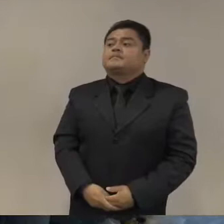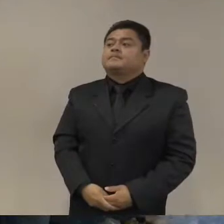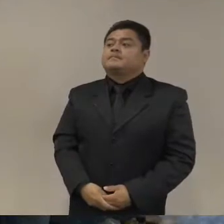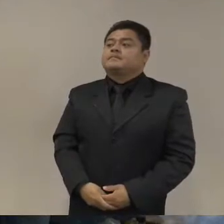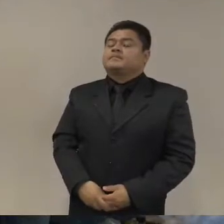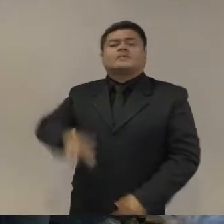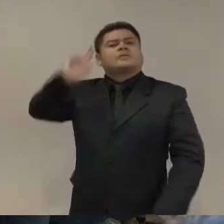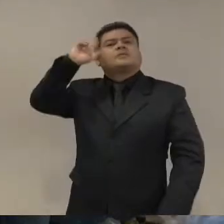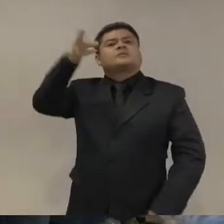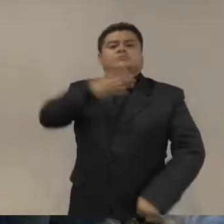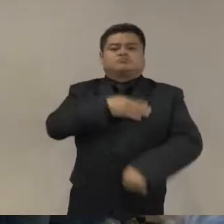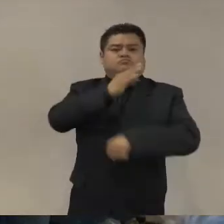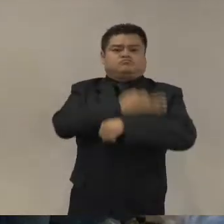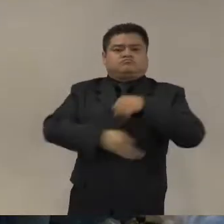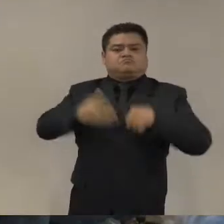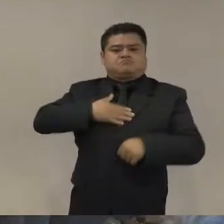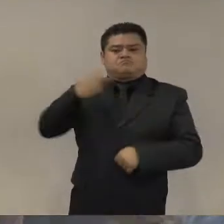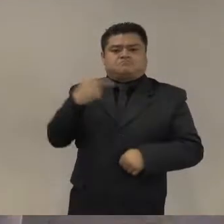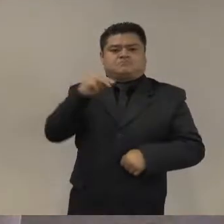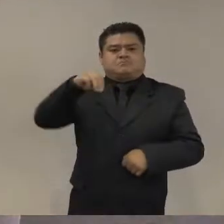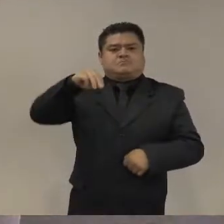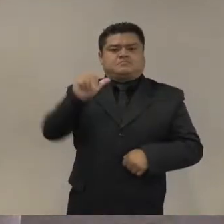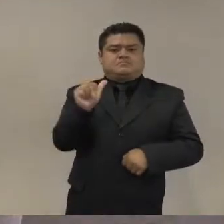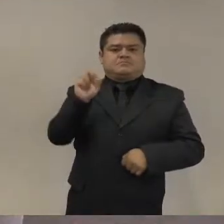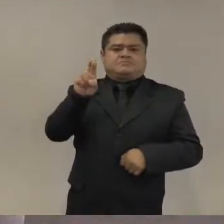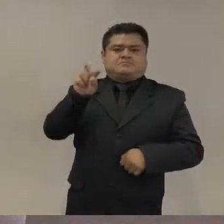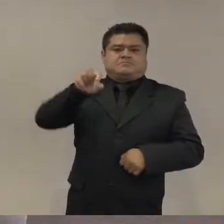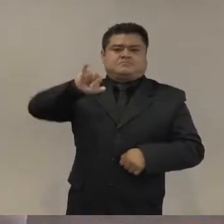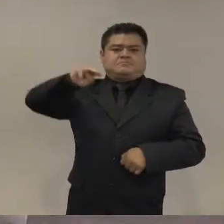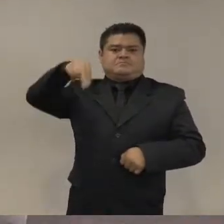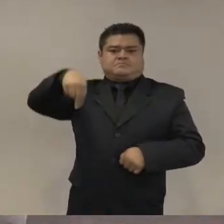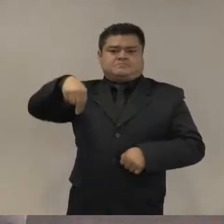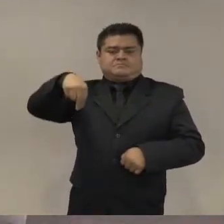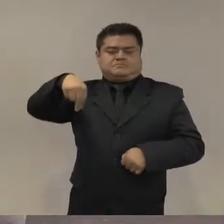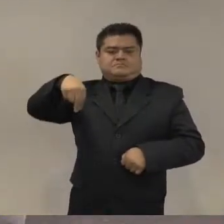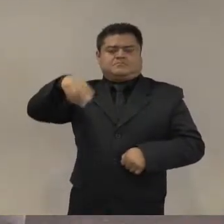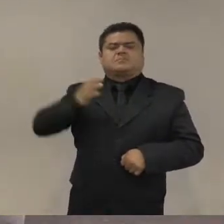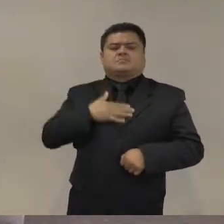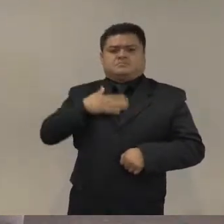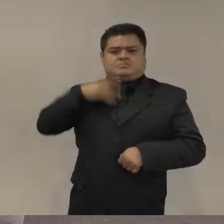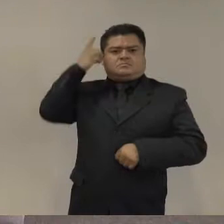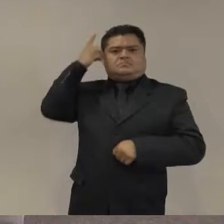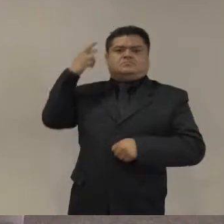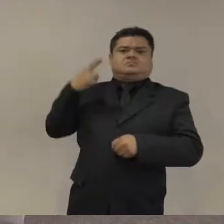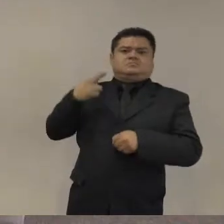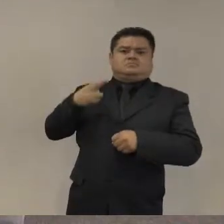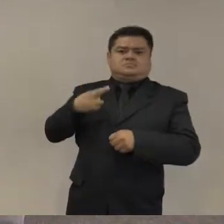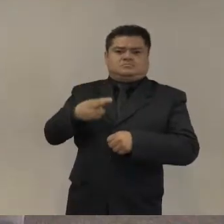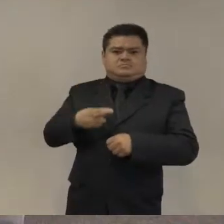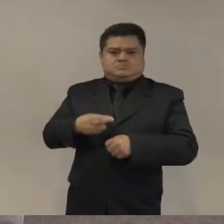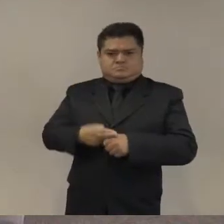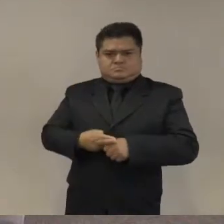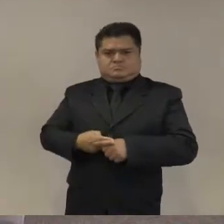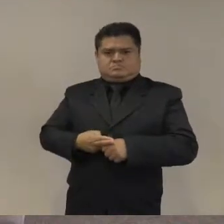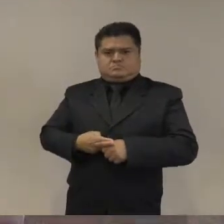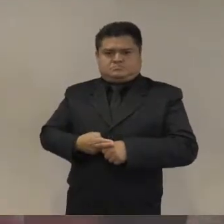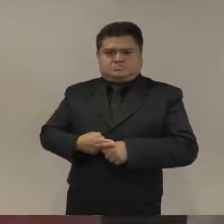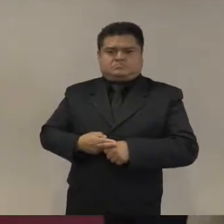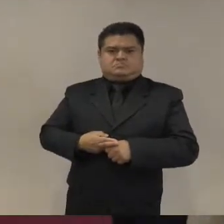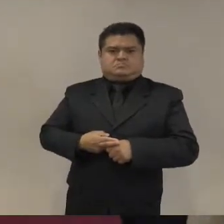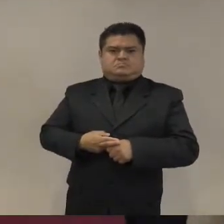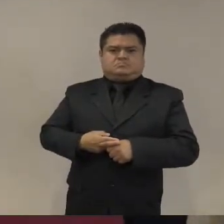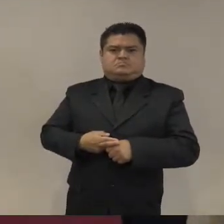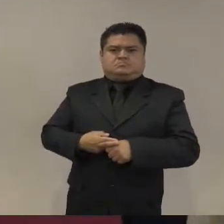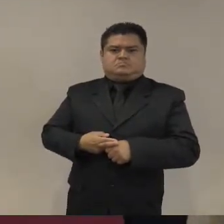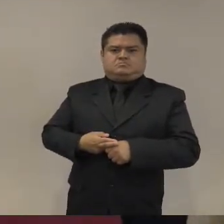hola buenas tardes mi nombre es Martín Iñiguez actualmente soy director de algo que se va a llamar en gobernación prevención